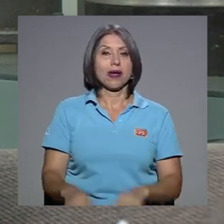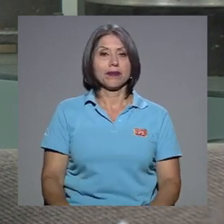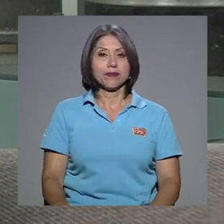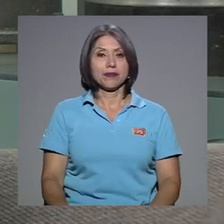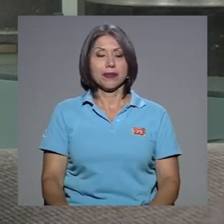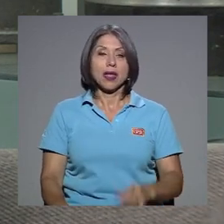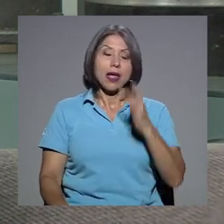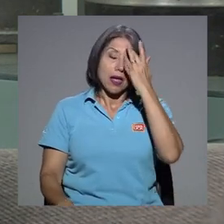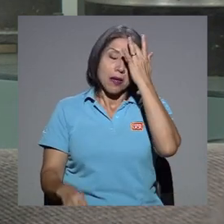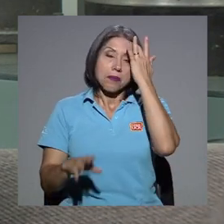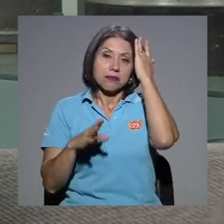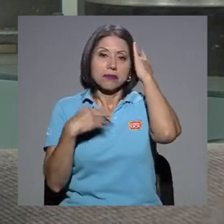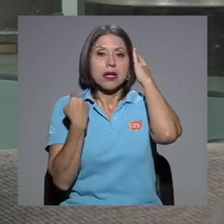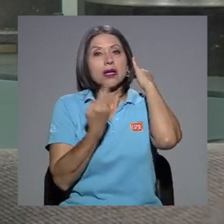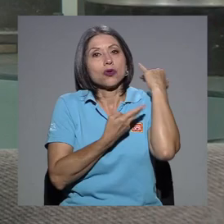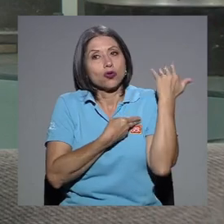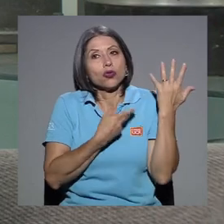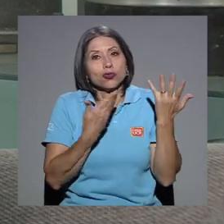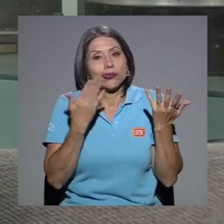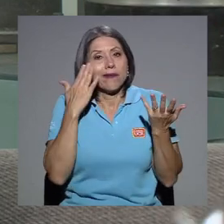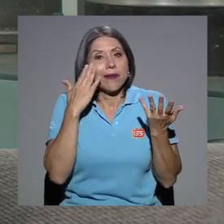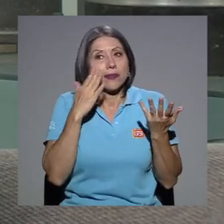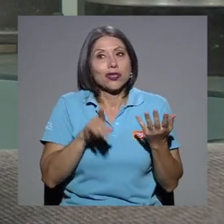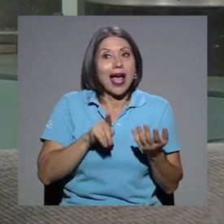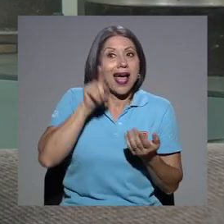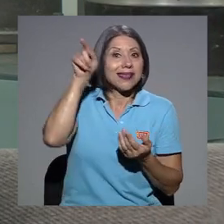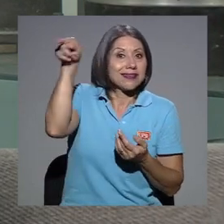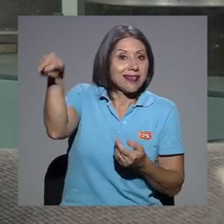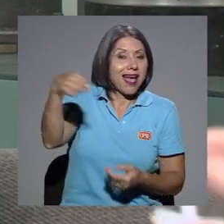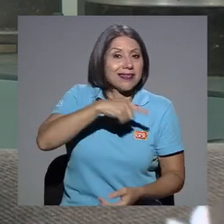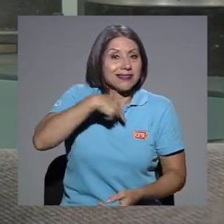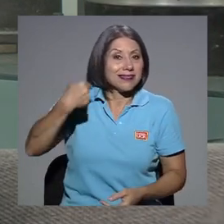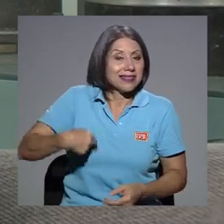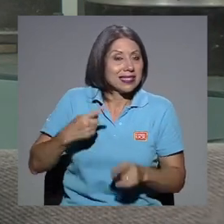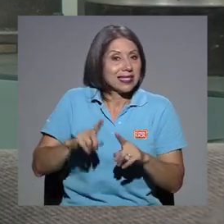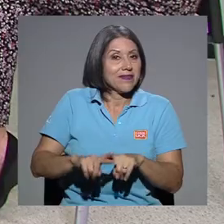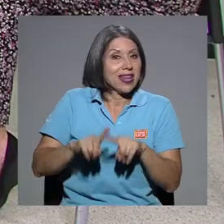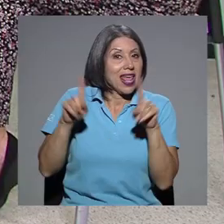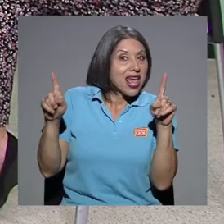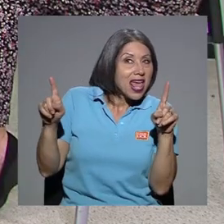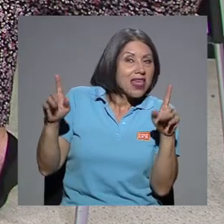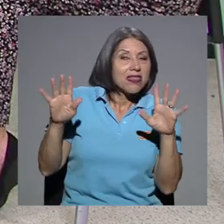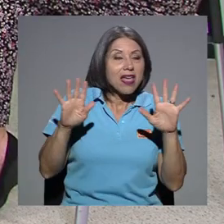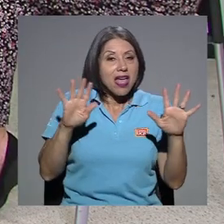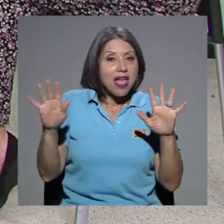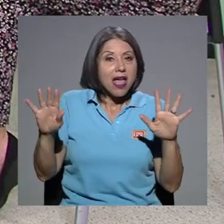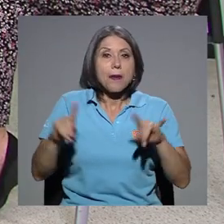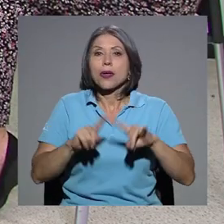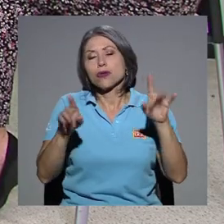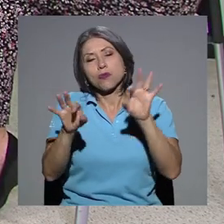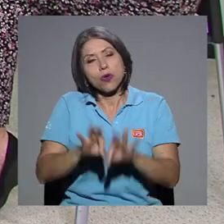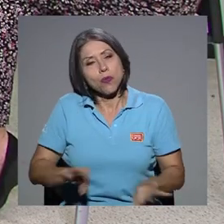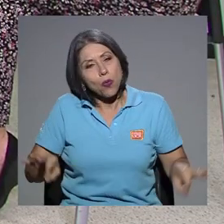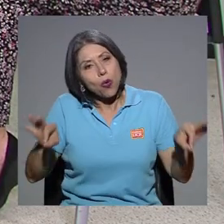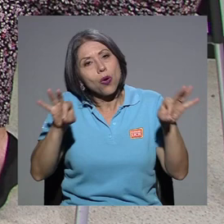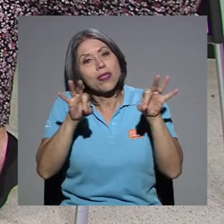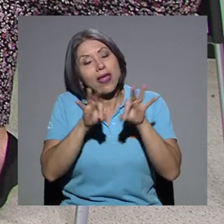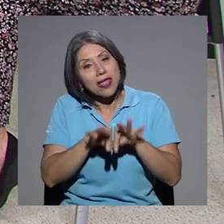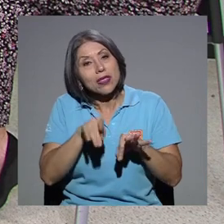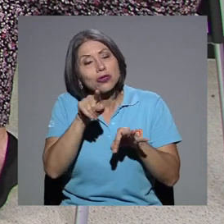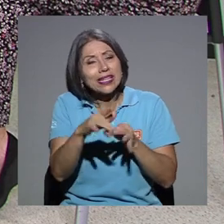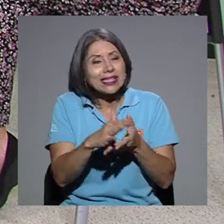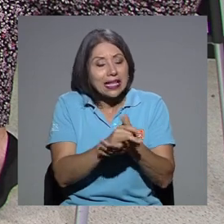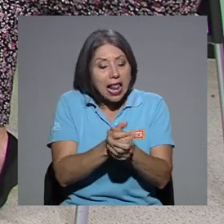Para nosotros, o sea, si bien es cierto, allá está un clima diferente, etcétera, que entonces la importancia de la lavada de manos, ¿verdad?